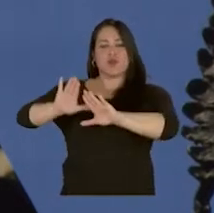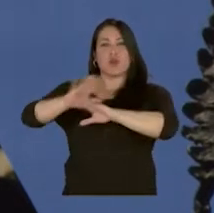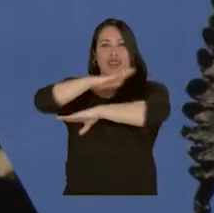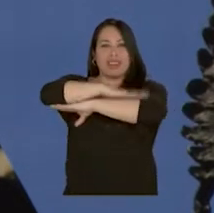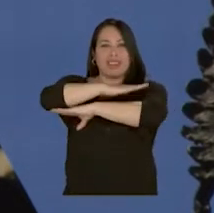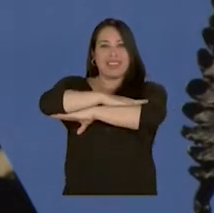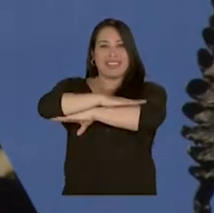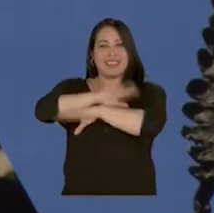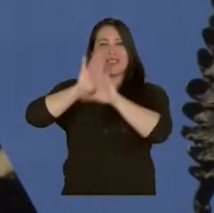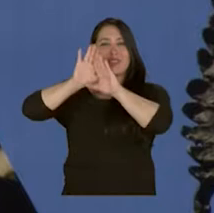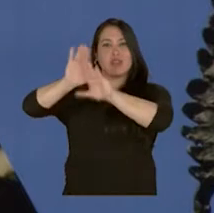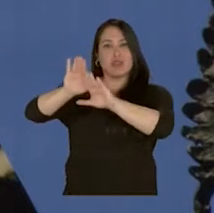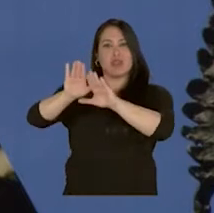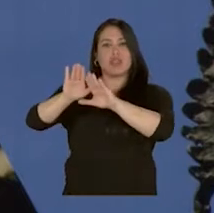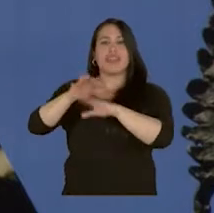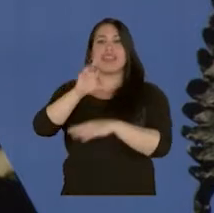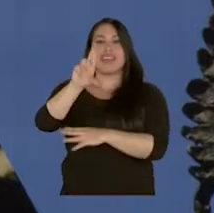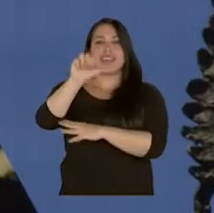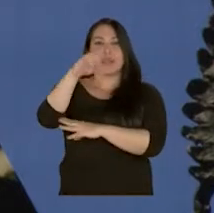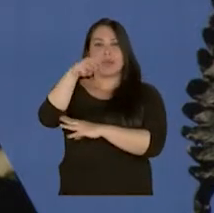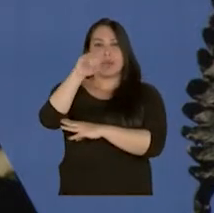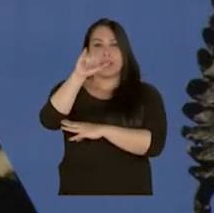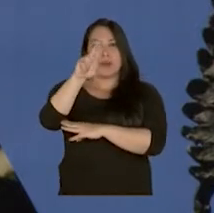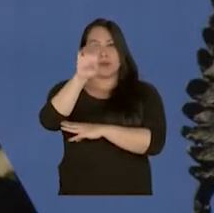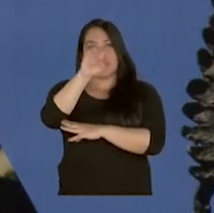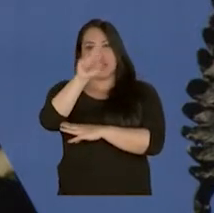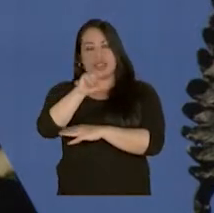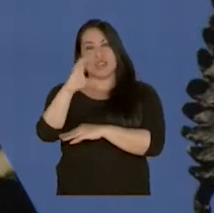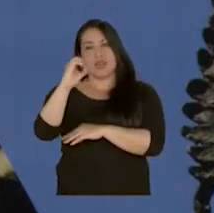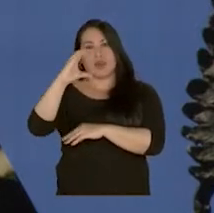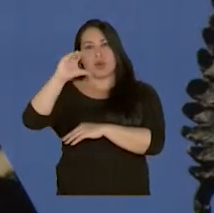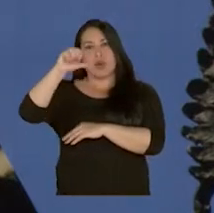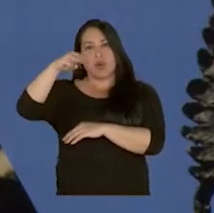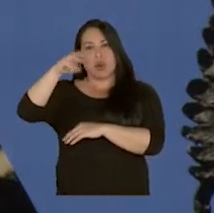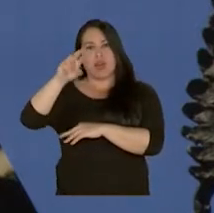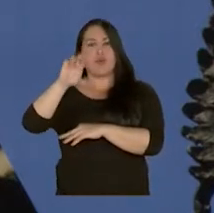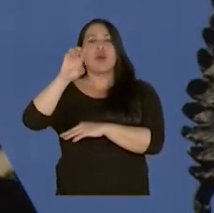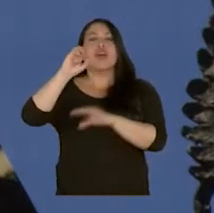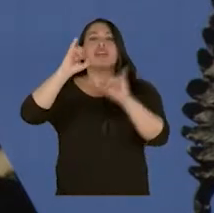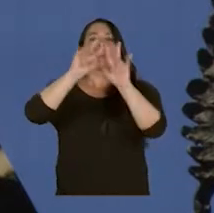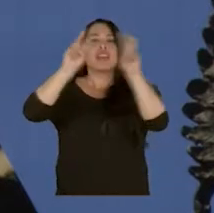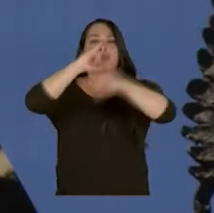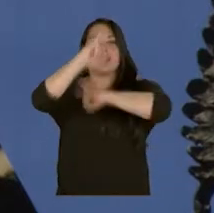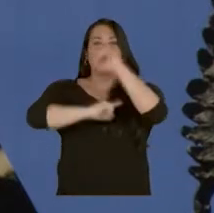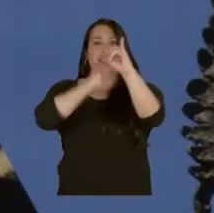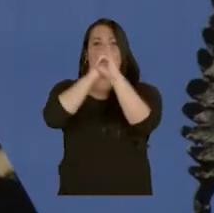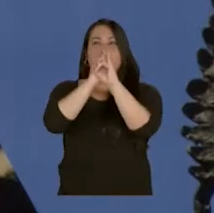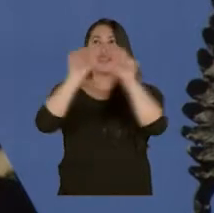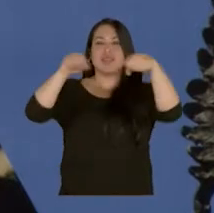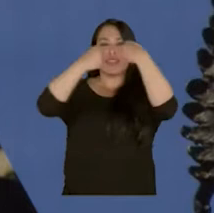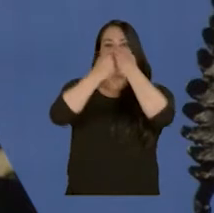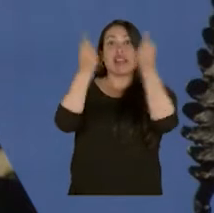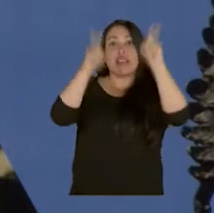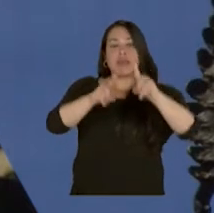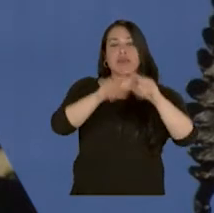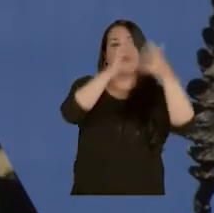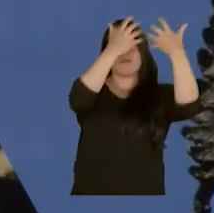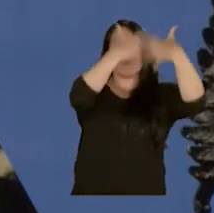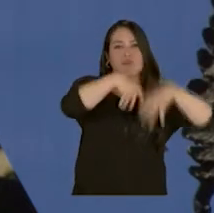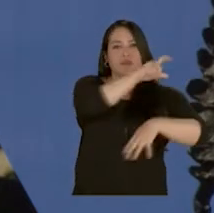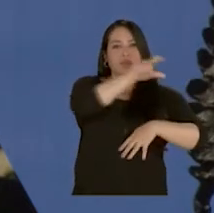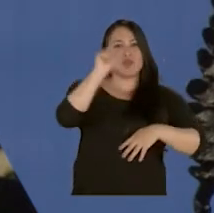Cancillería Ramírez Ocampo en temas de relaciones internacionales y relaciones interparlamentarias.